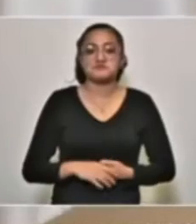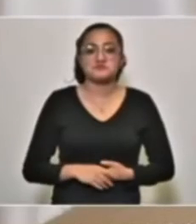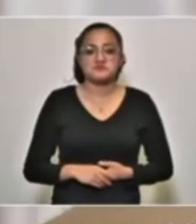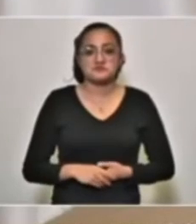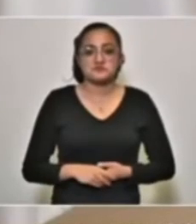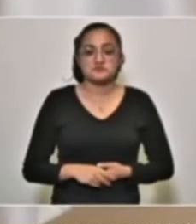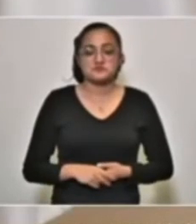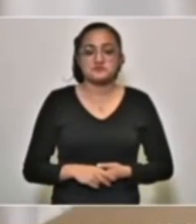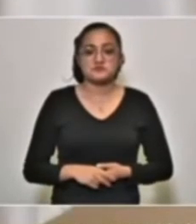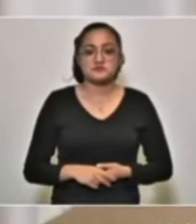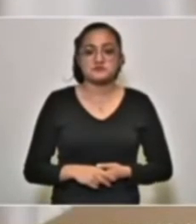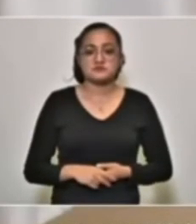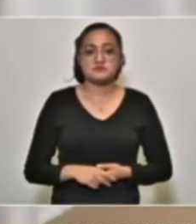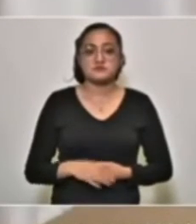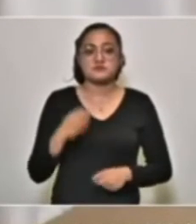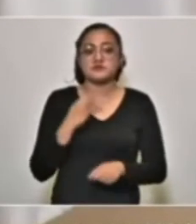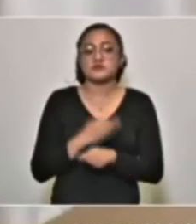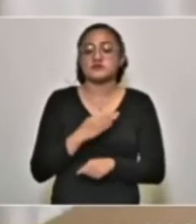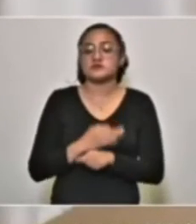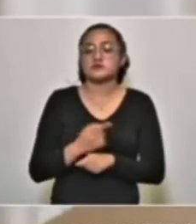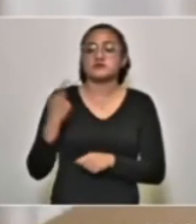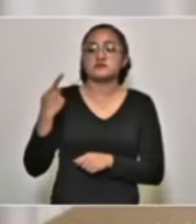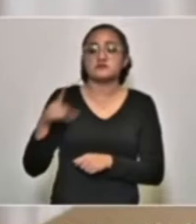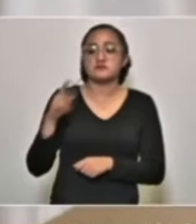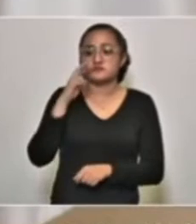La vía es municipal,